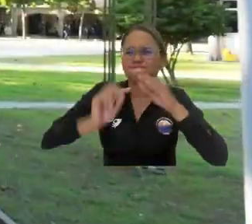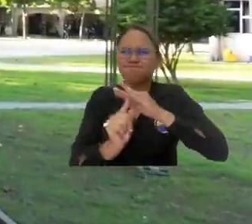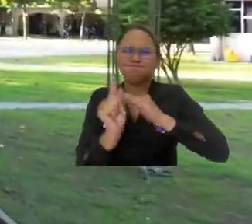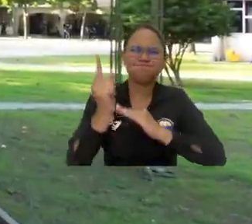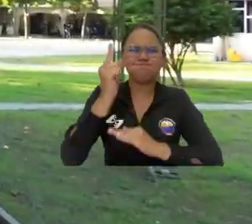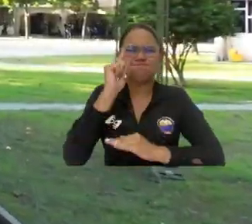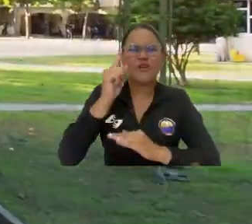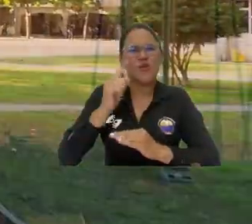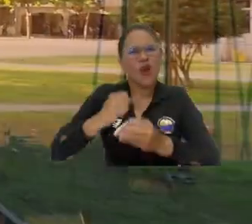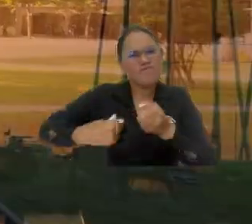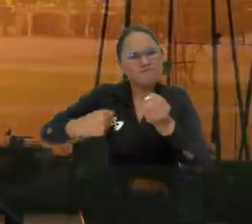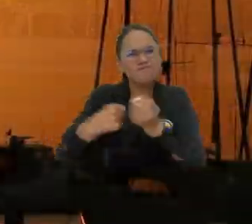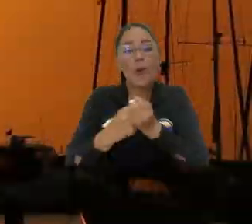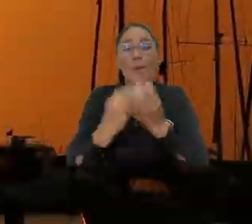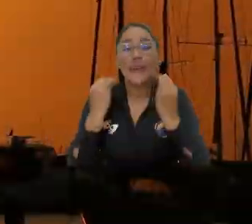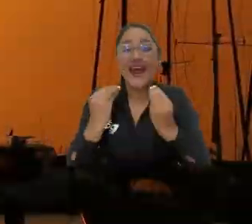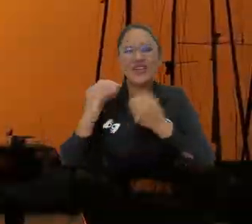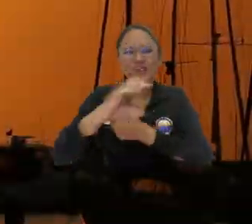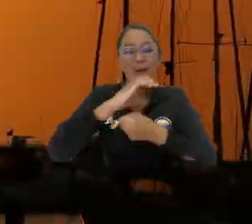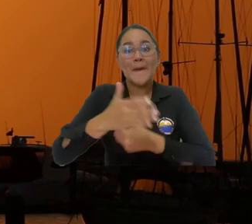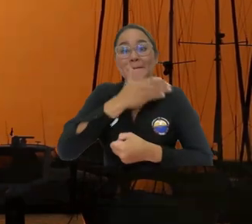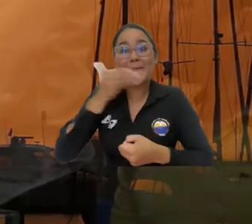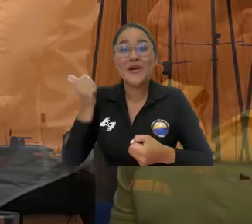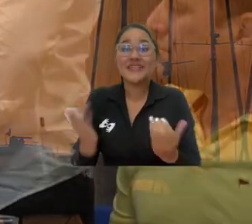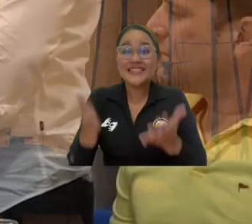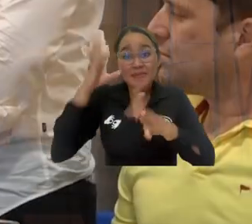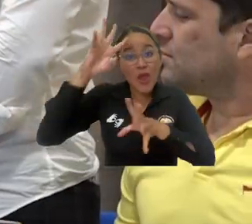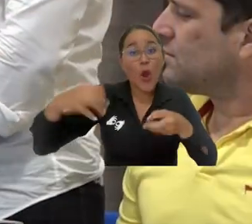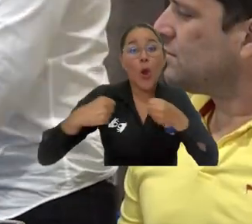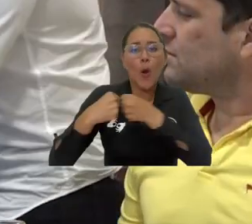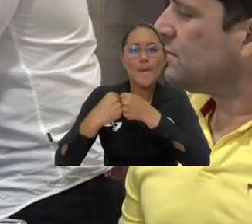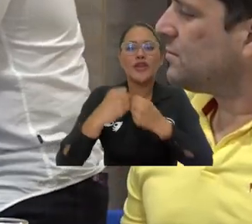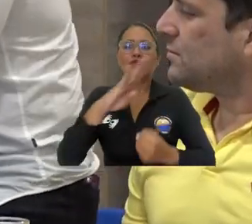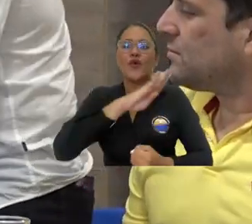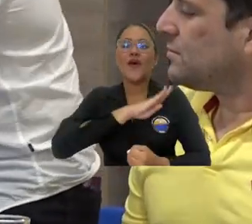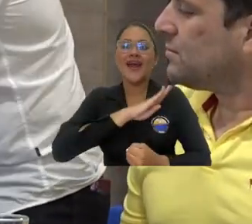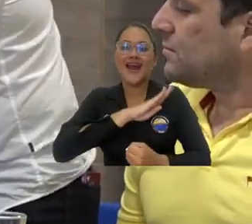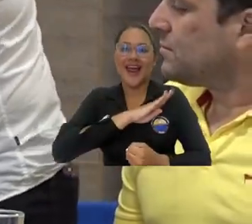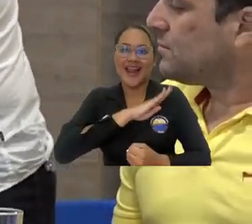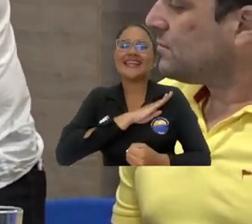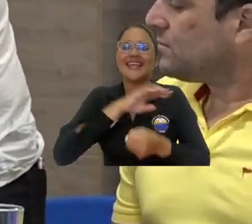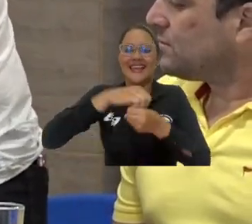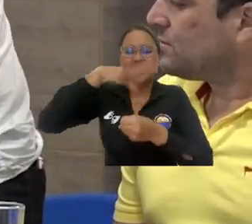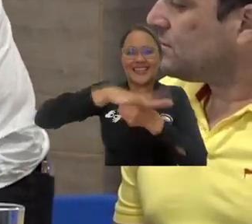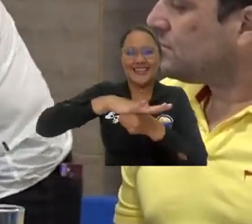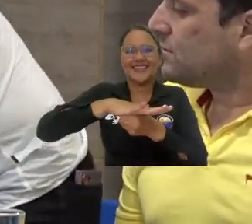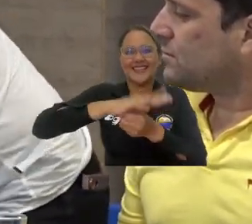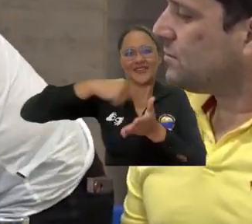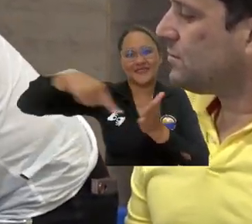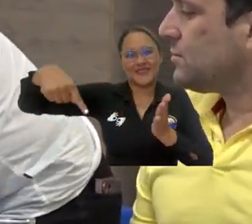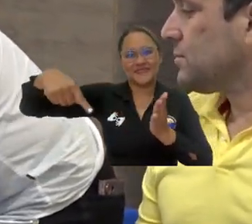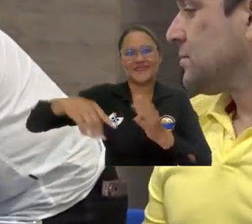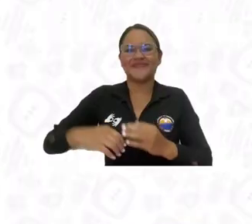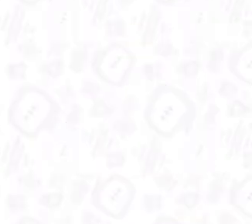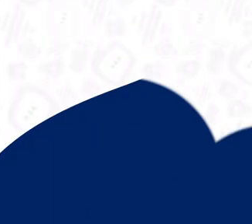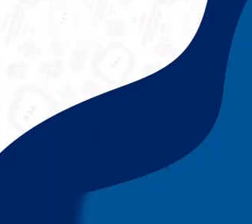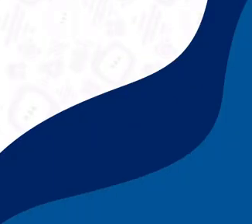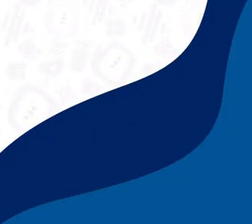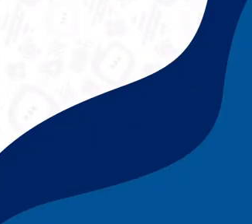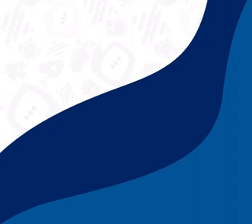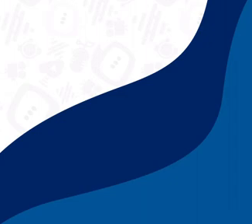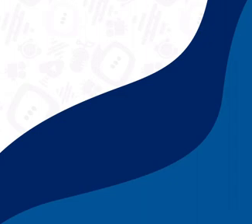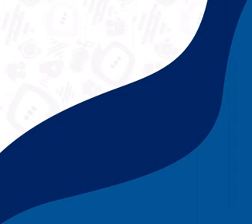avanzar en ese camino de siembra por una mejor ciudad gracias a la firma del convenio Marco de Cooperación con la Alcaldía Distrital.